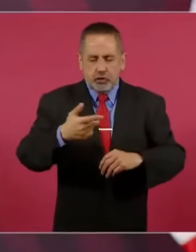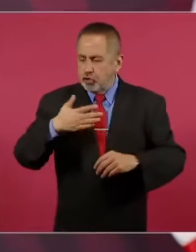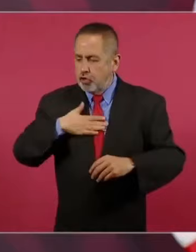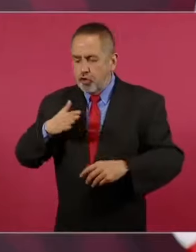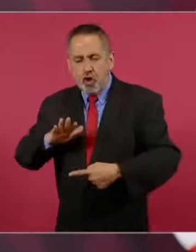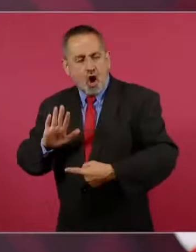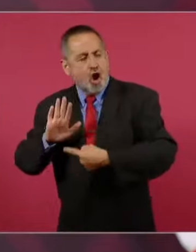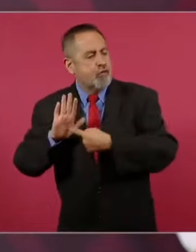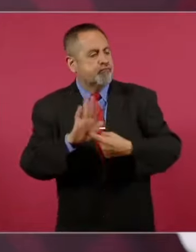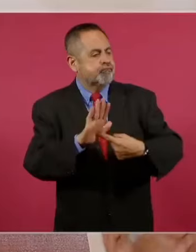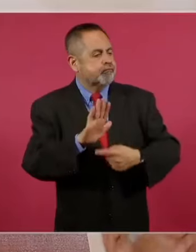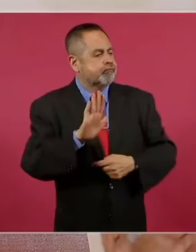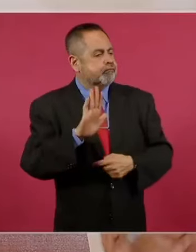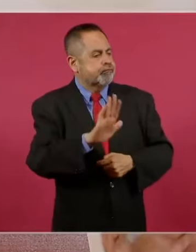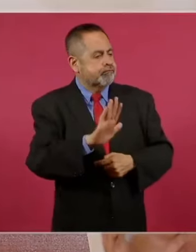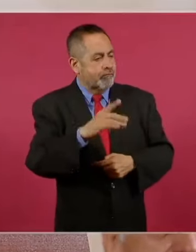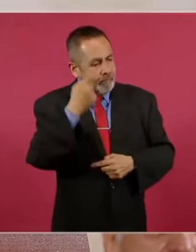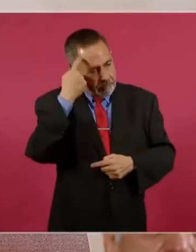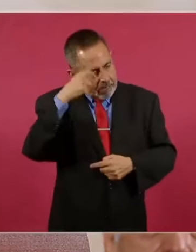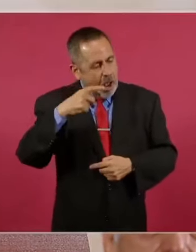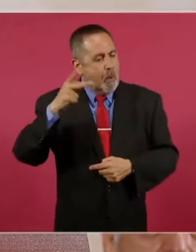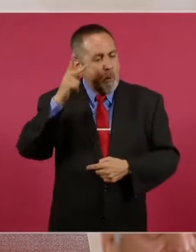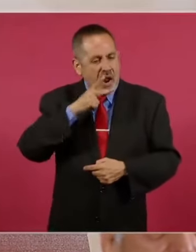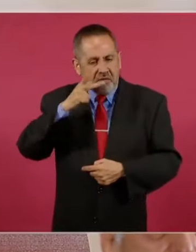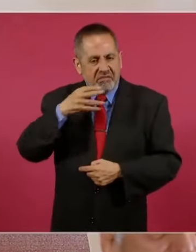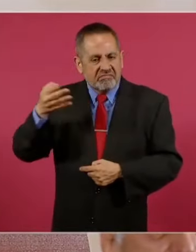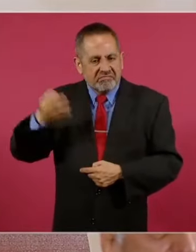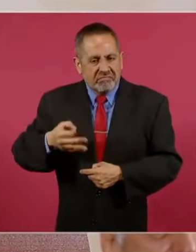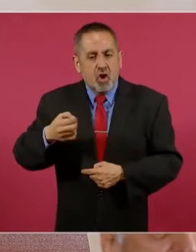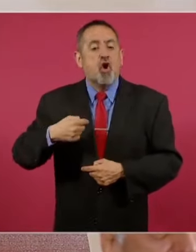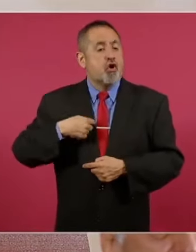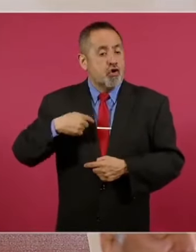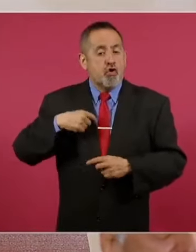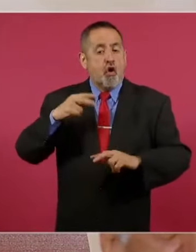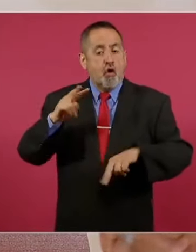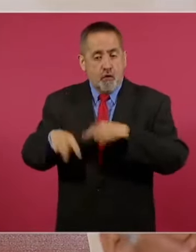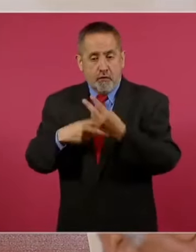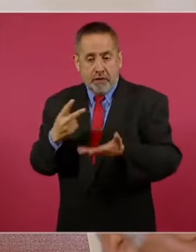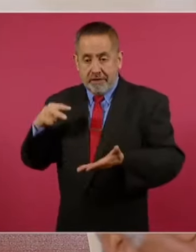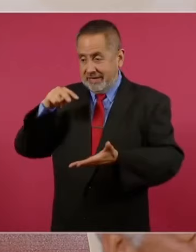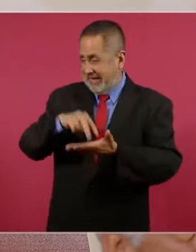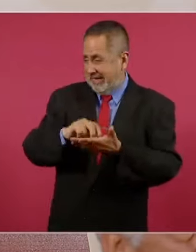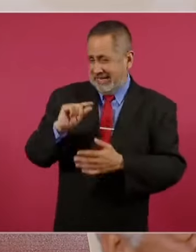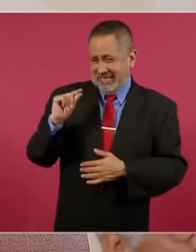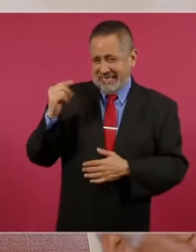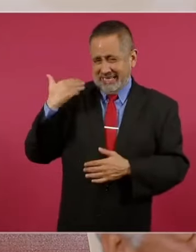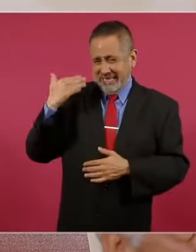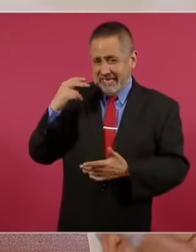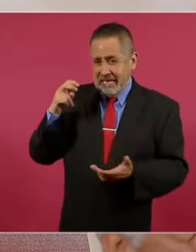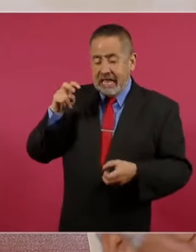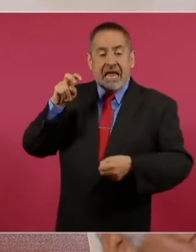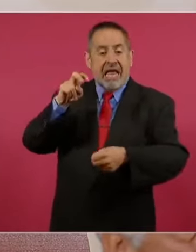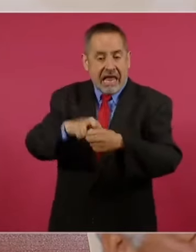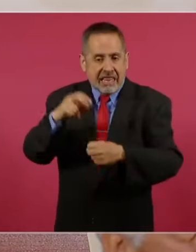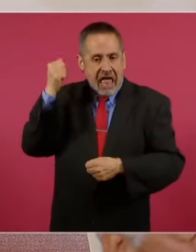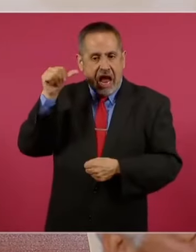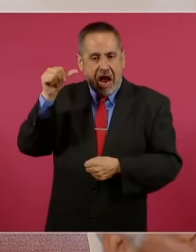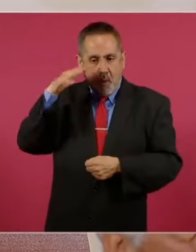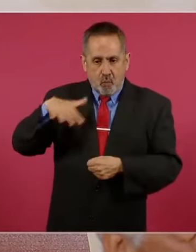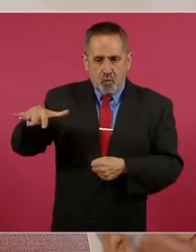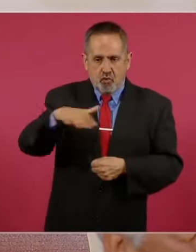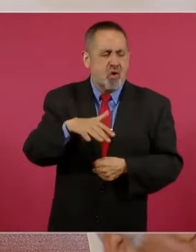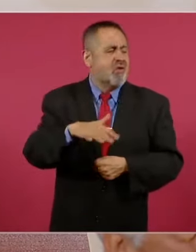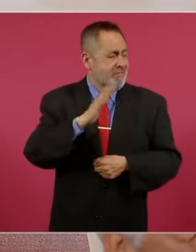que cuando fui la última vez a Acapulco ya se habían